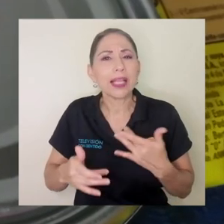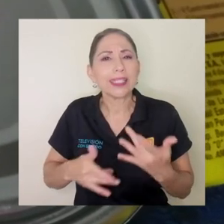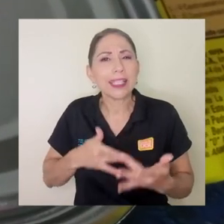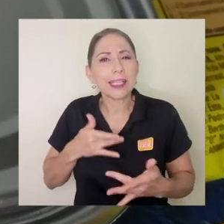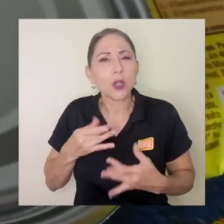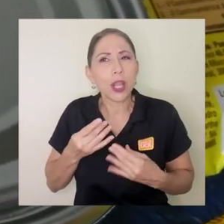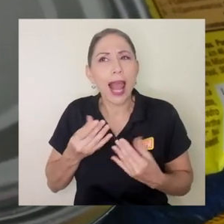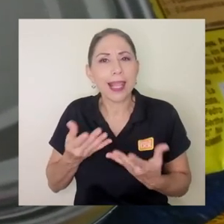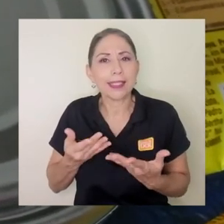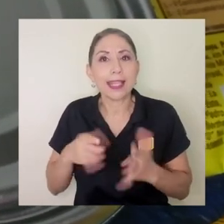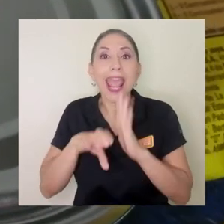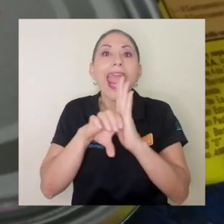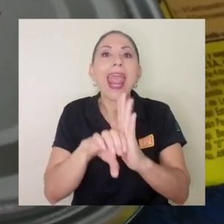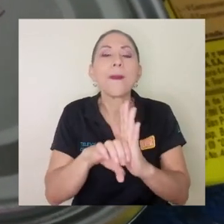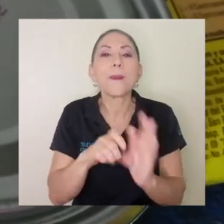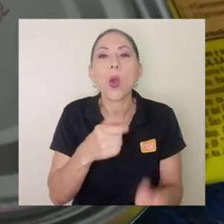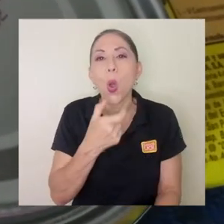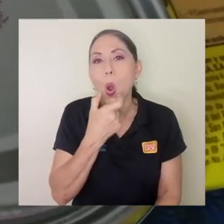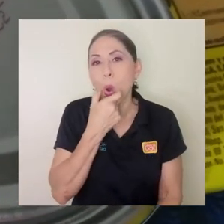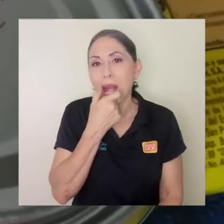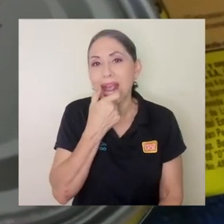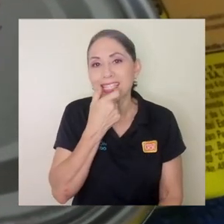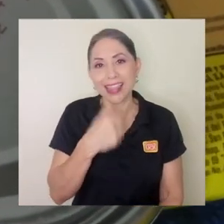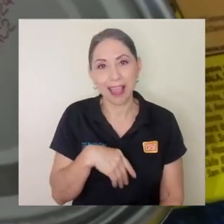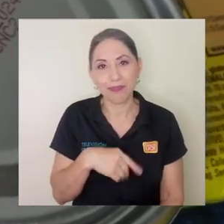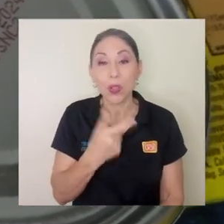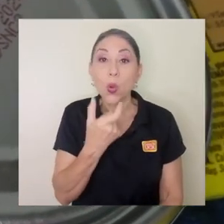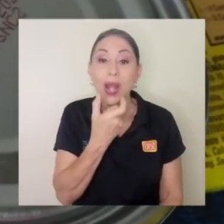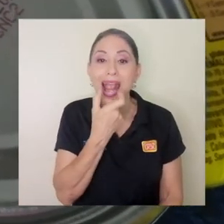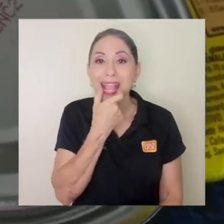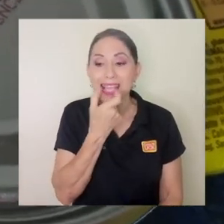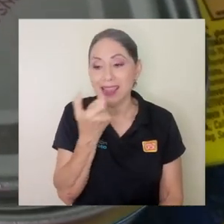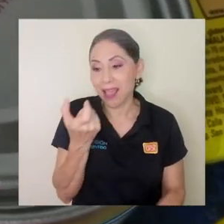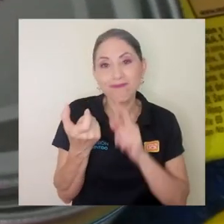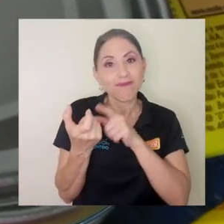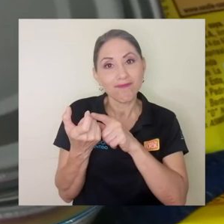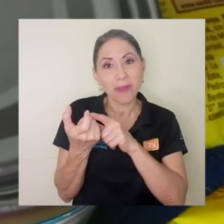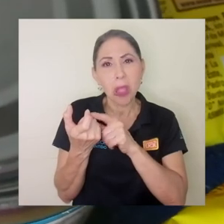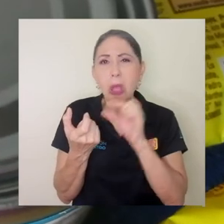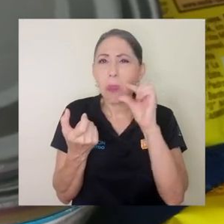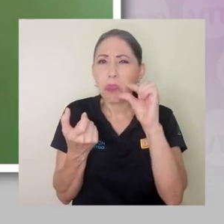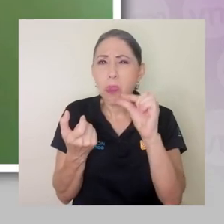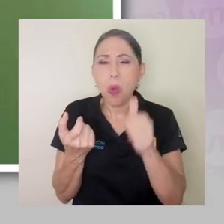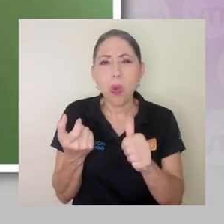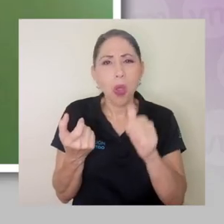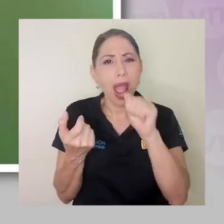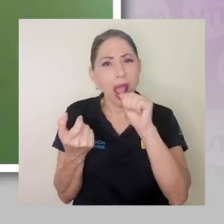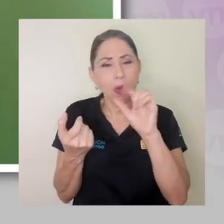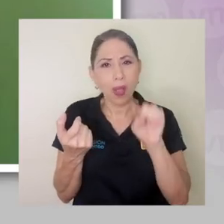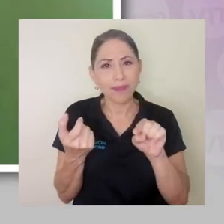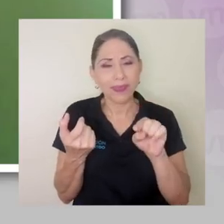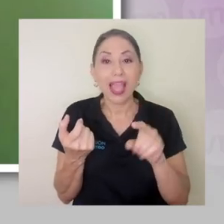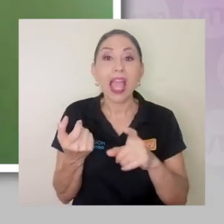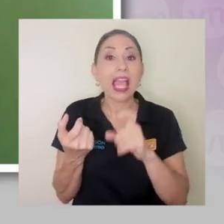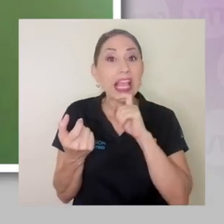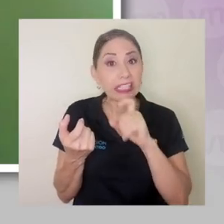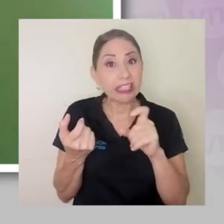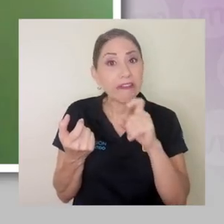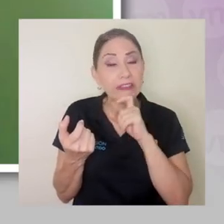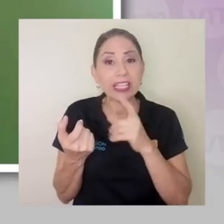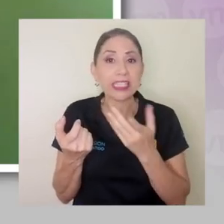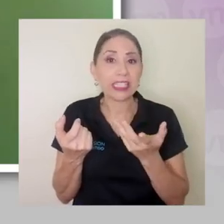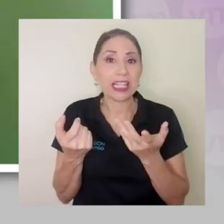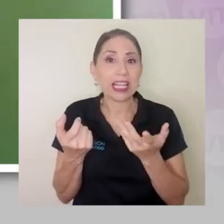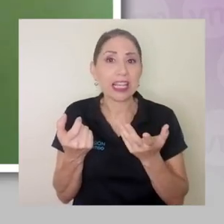Pongamos, por ejemplo, una galleta. Una galleta es un alimento con muy poco contenido de agua y es muy